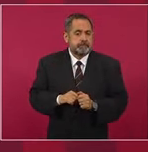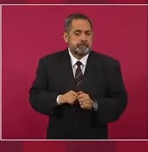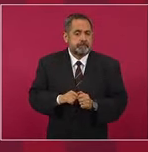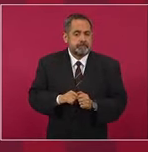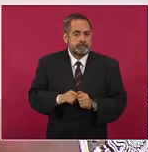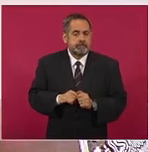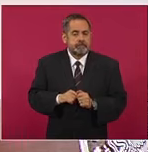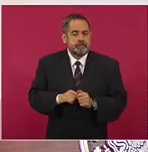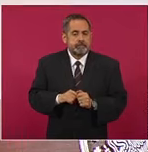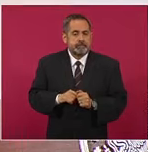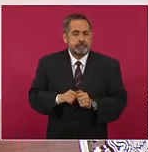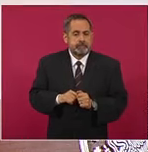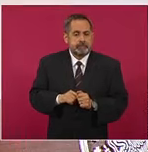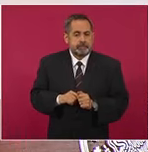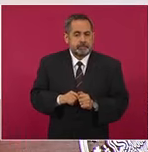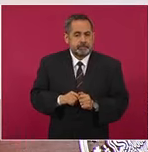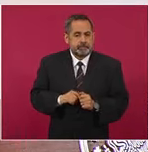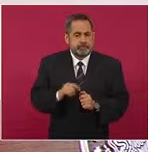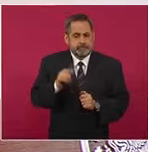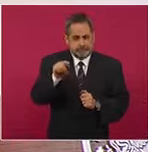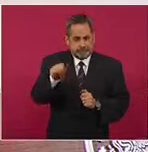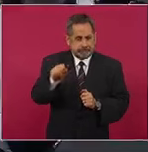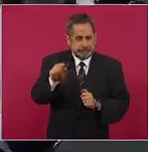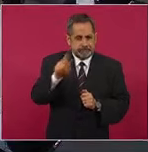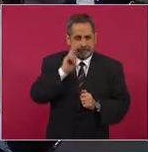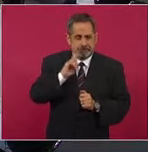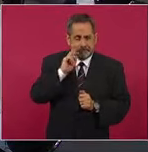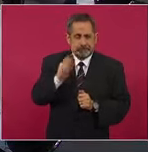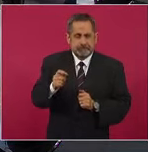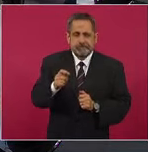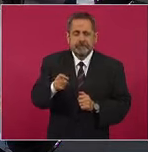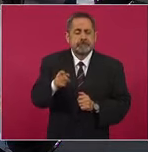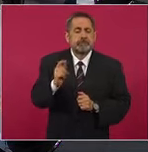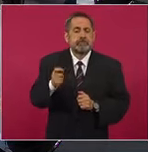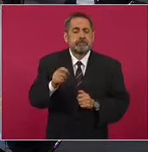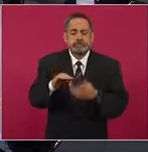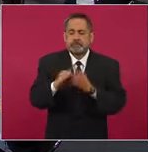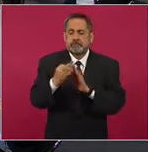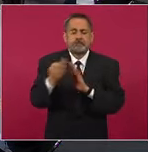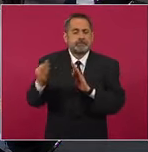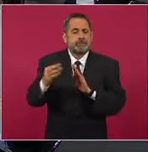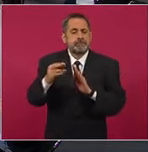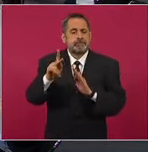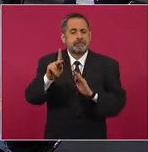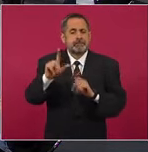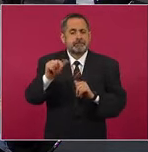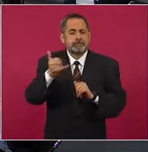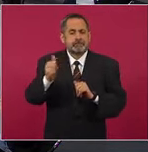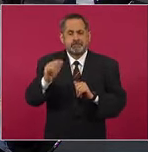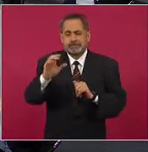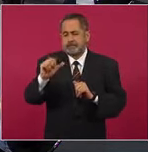que ahí cerca de Playa del Carmen